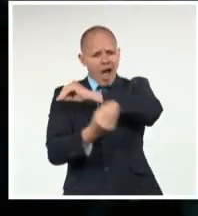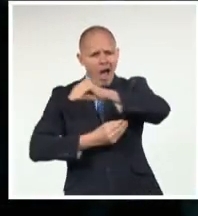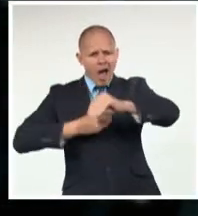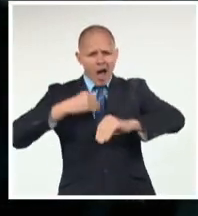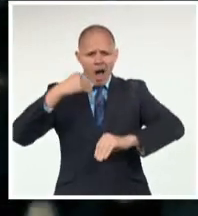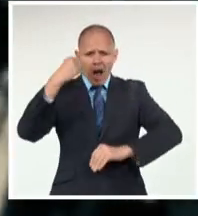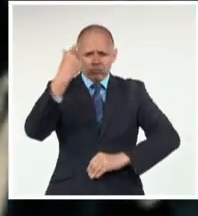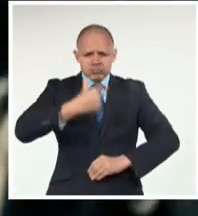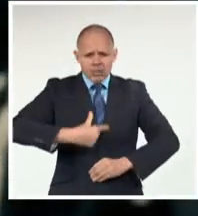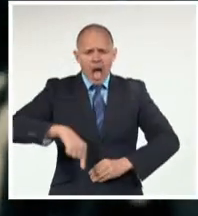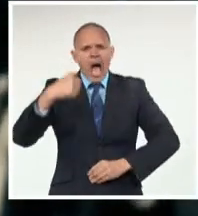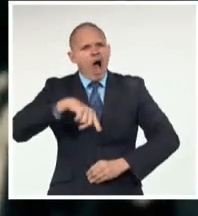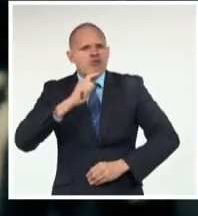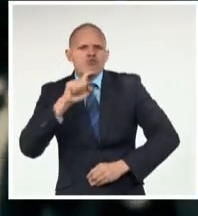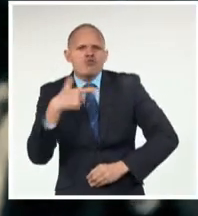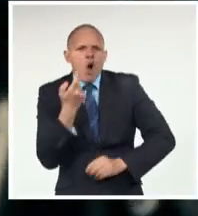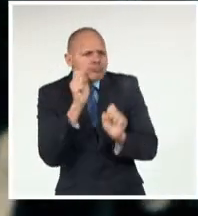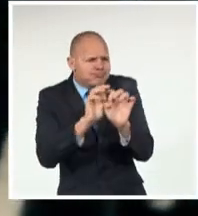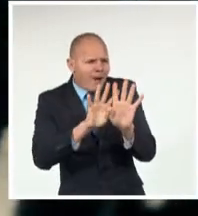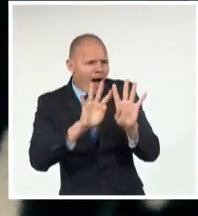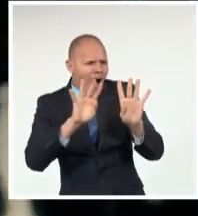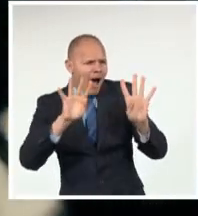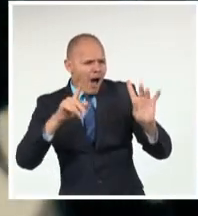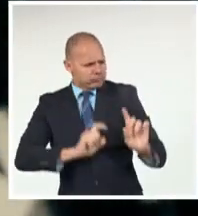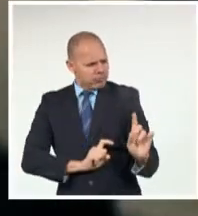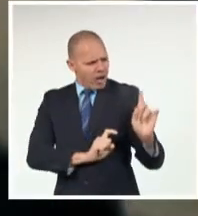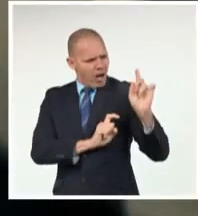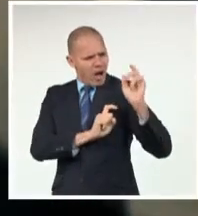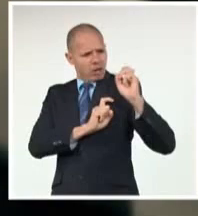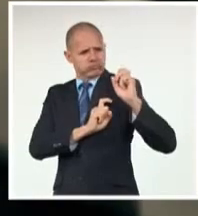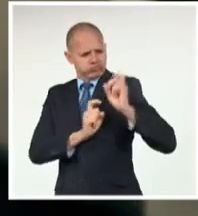Fusil contra fusil